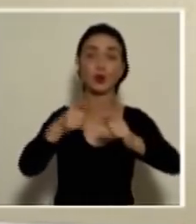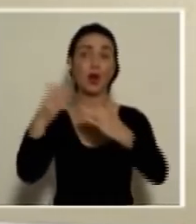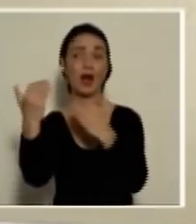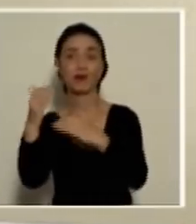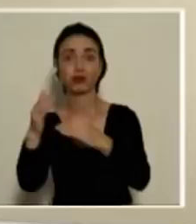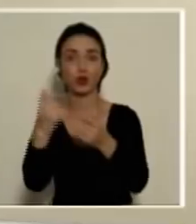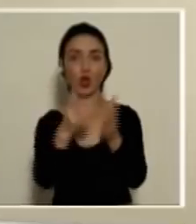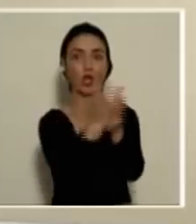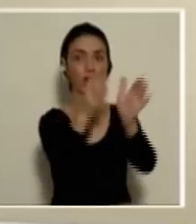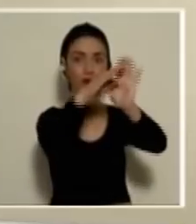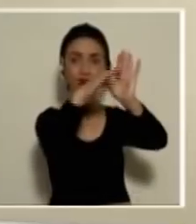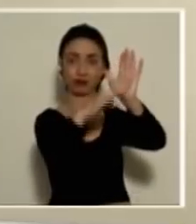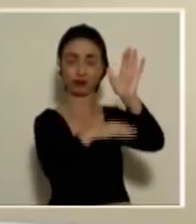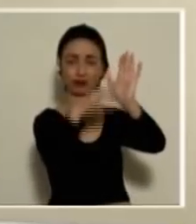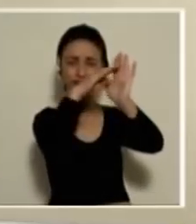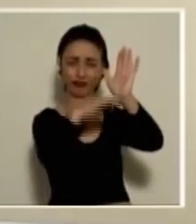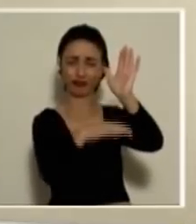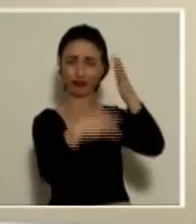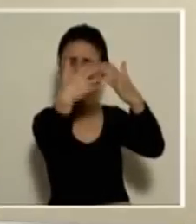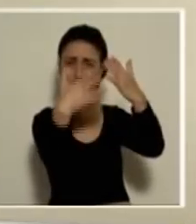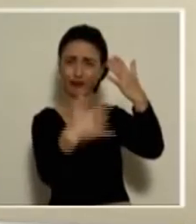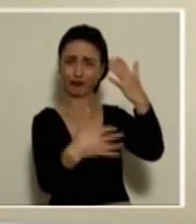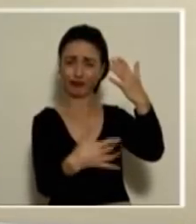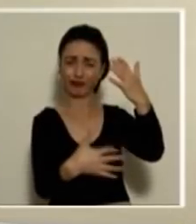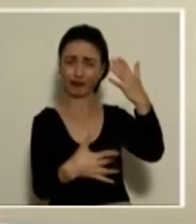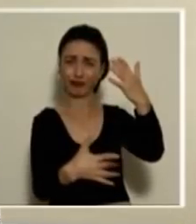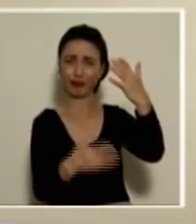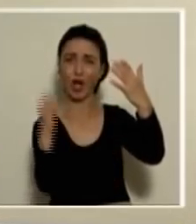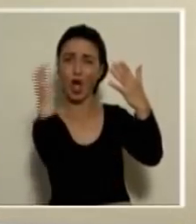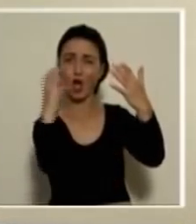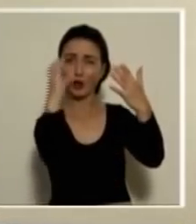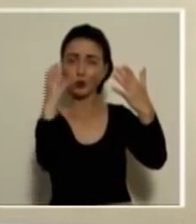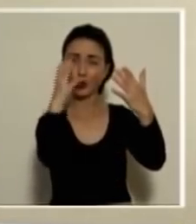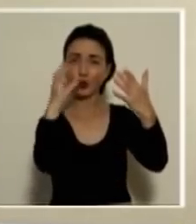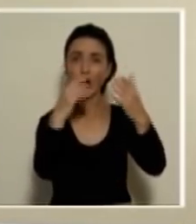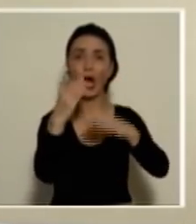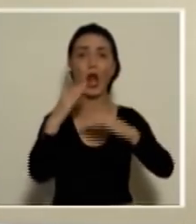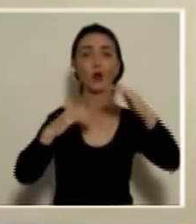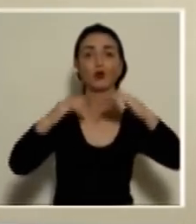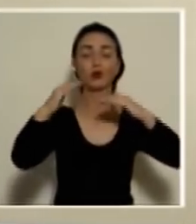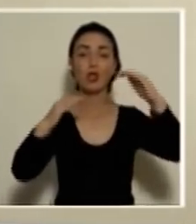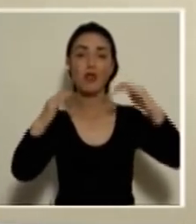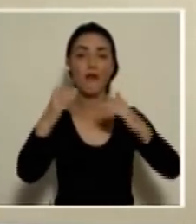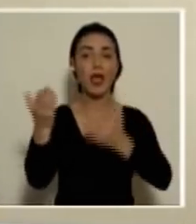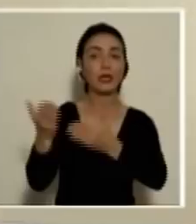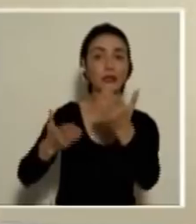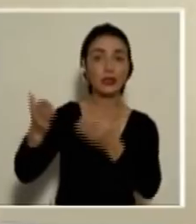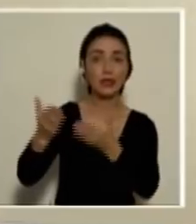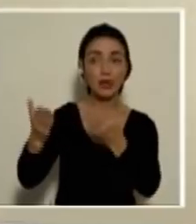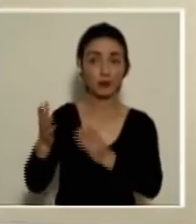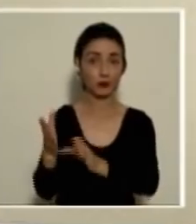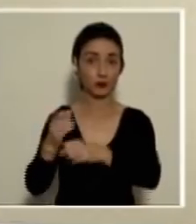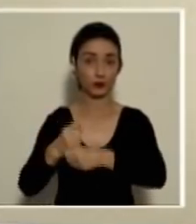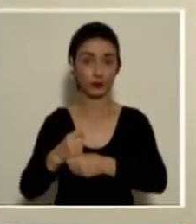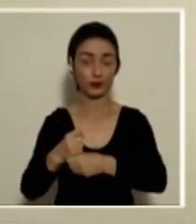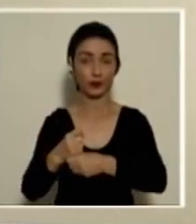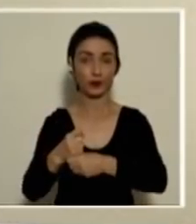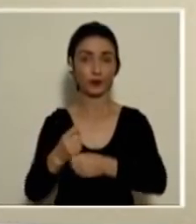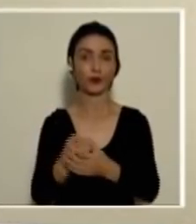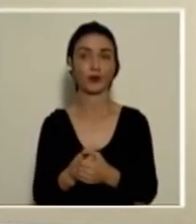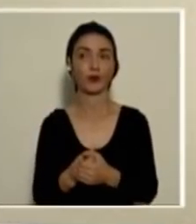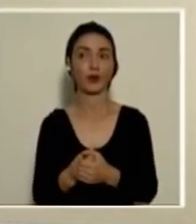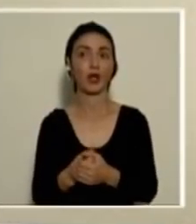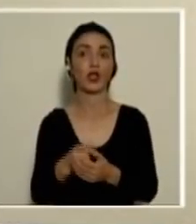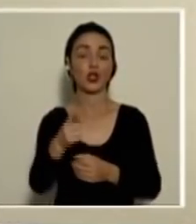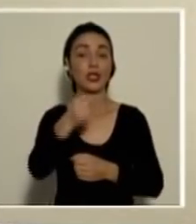el documento. una lista pues bastante extensa porque quisimos buscar algún nivel sobre algún tipo de servicios que se realizan. Entonces le pediría